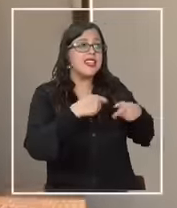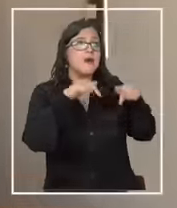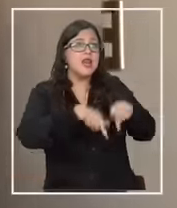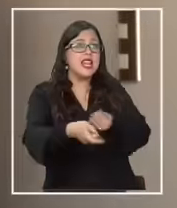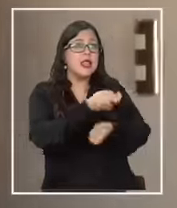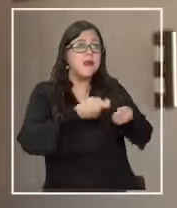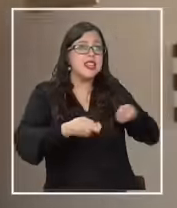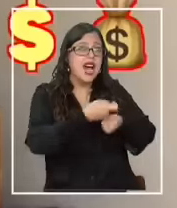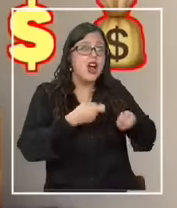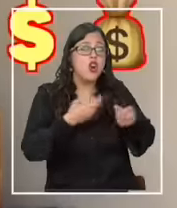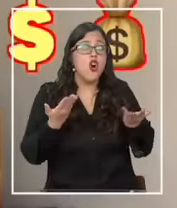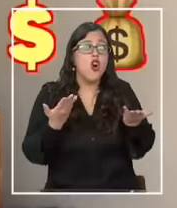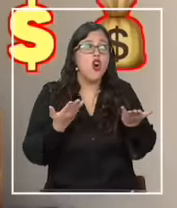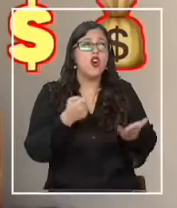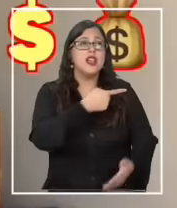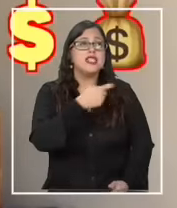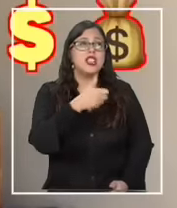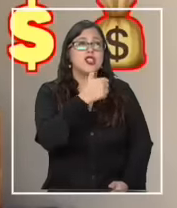este mercado